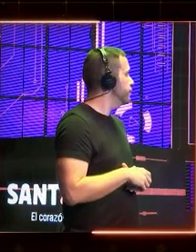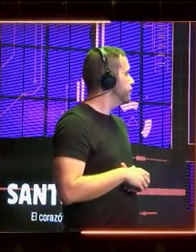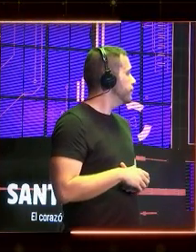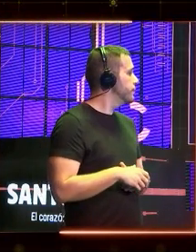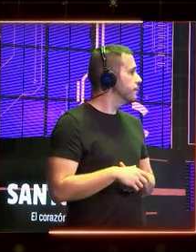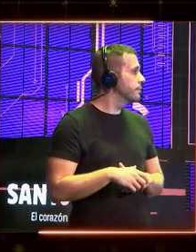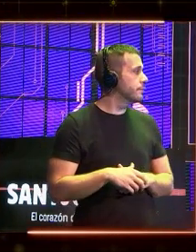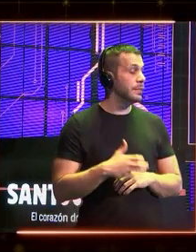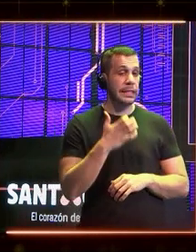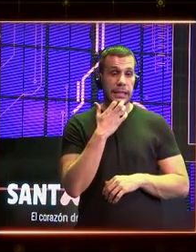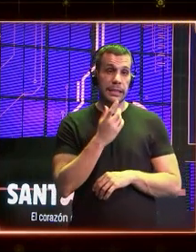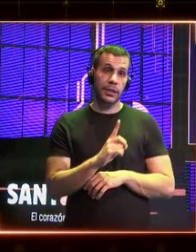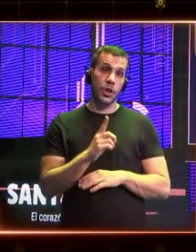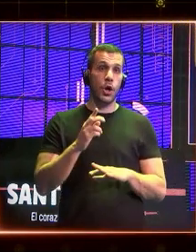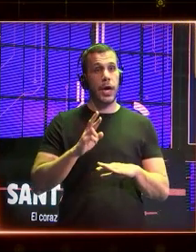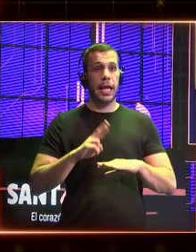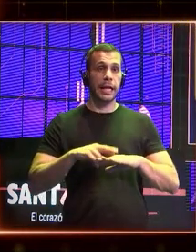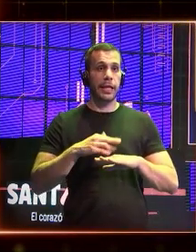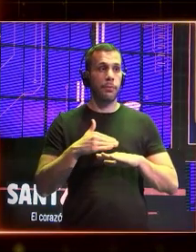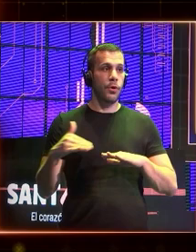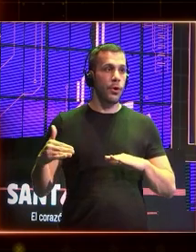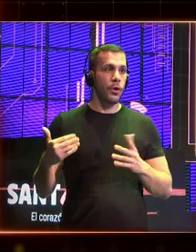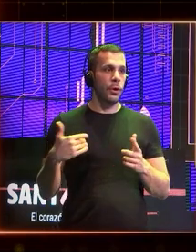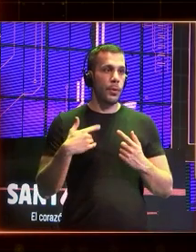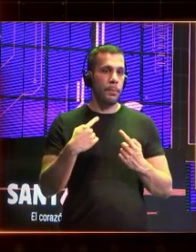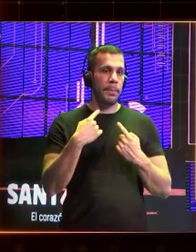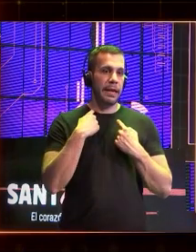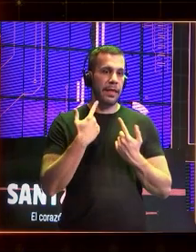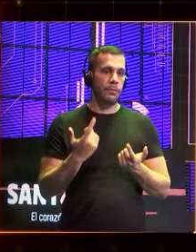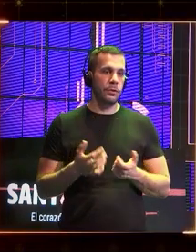Si le perderíamos el ritmo aquí. Chicos.